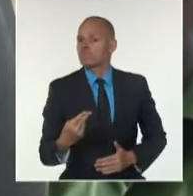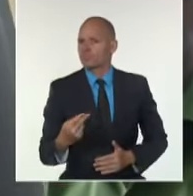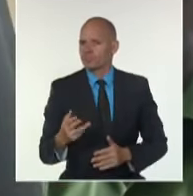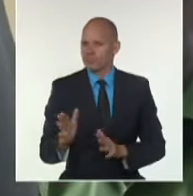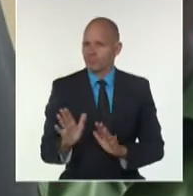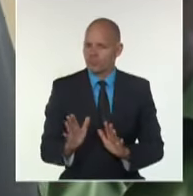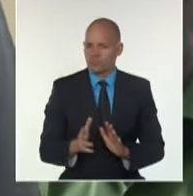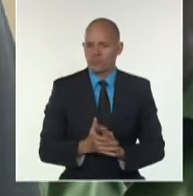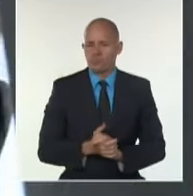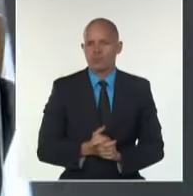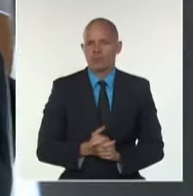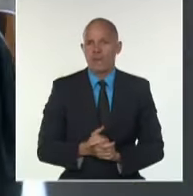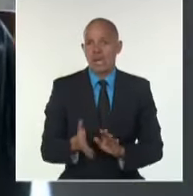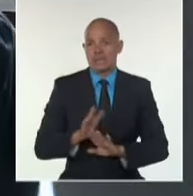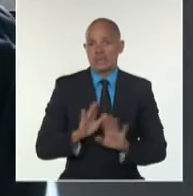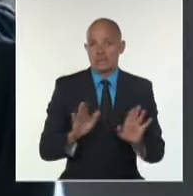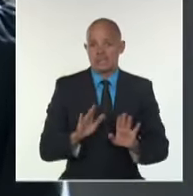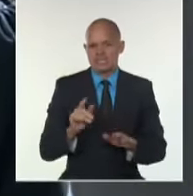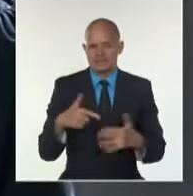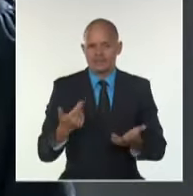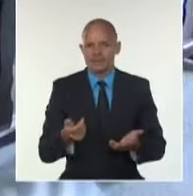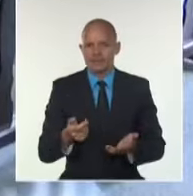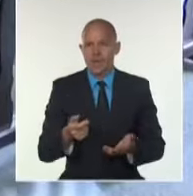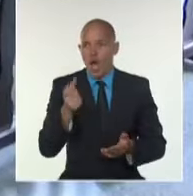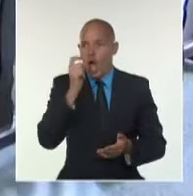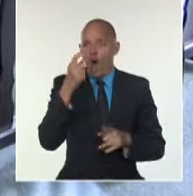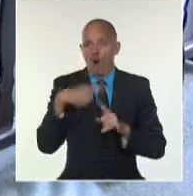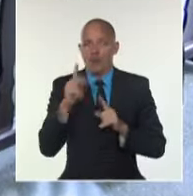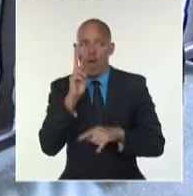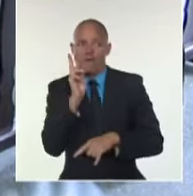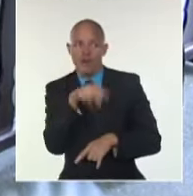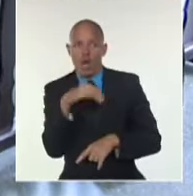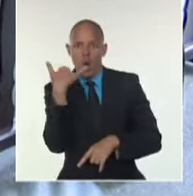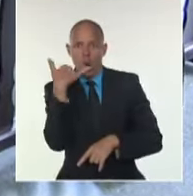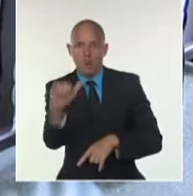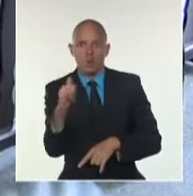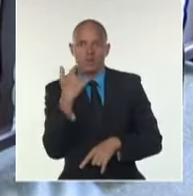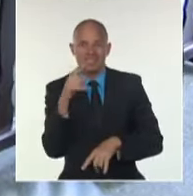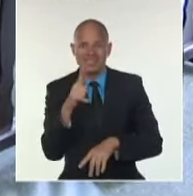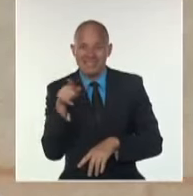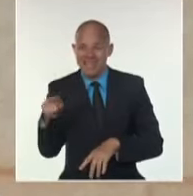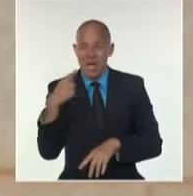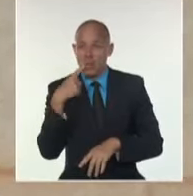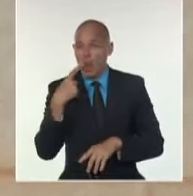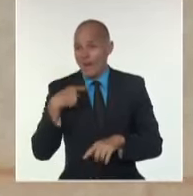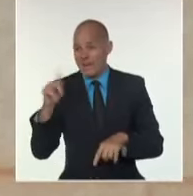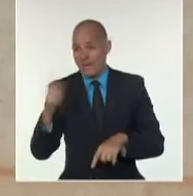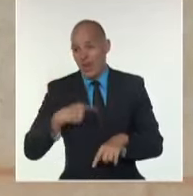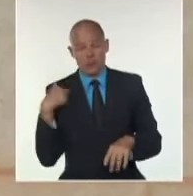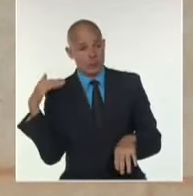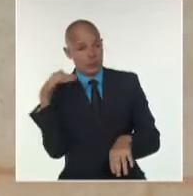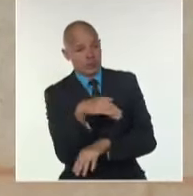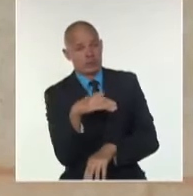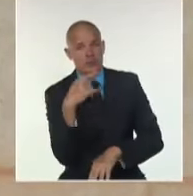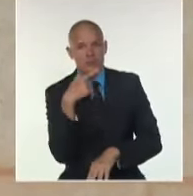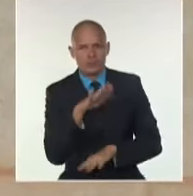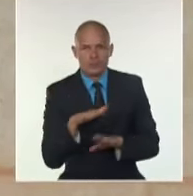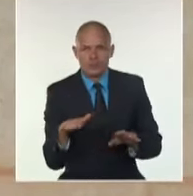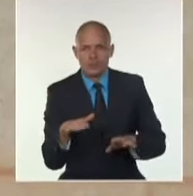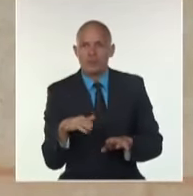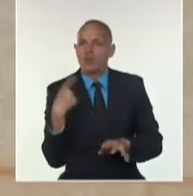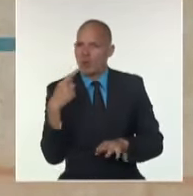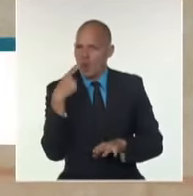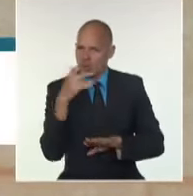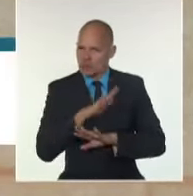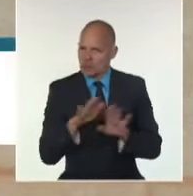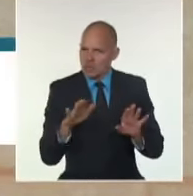servicio de emergencia 106 por uno de los testigos, la patrulla llegaría hasta el lugar. Nosotros nos tratamos con el ciudadano, le dimos un recorrido